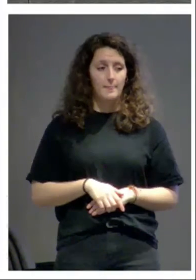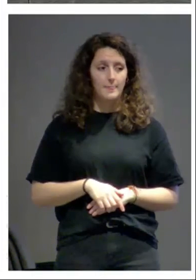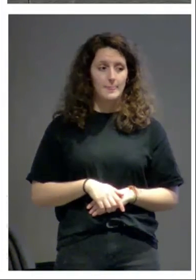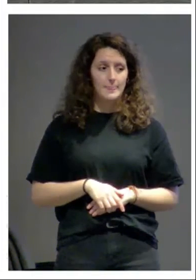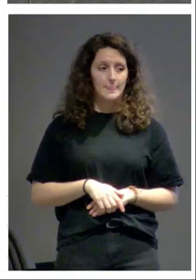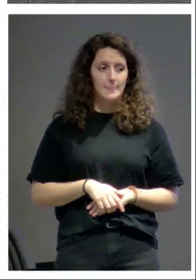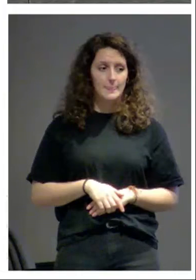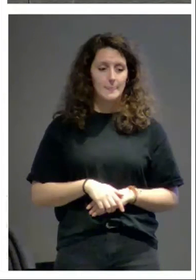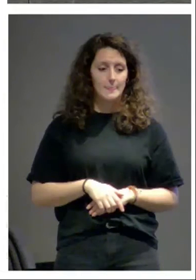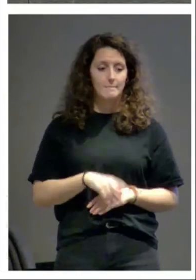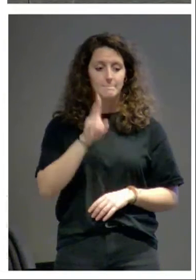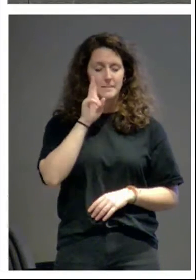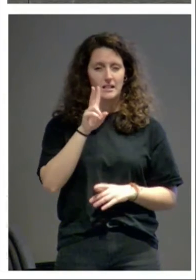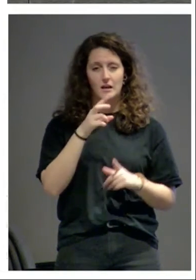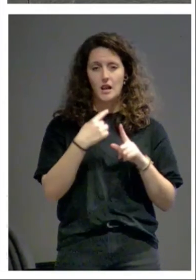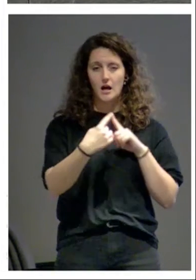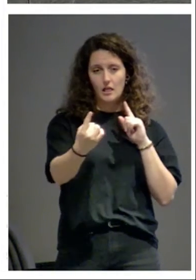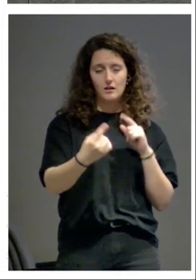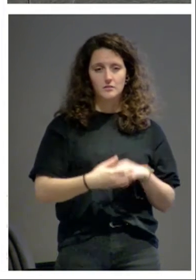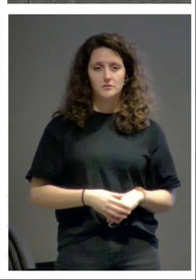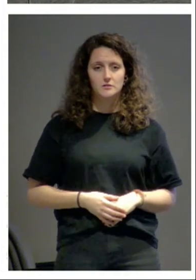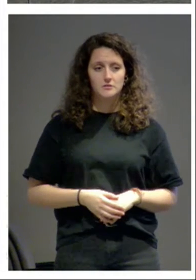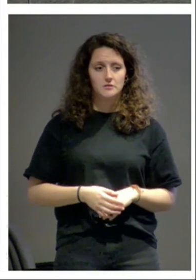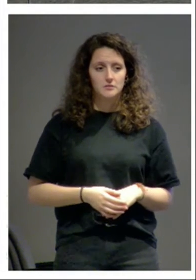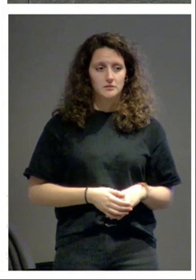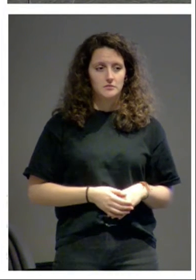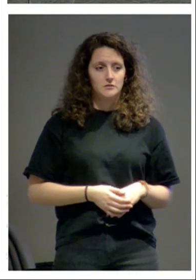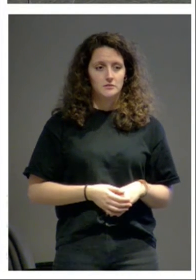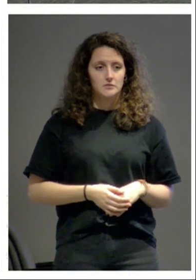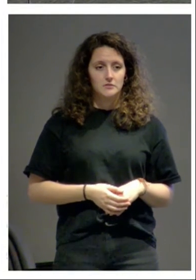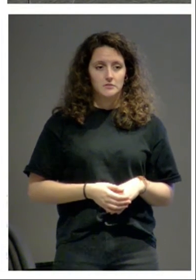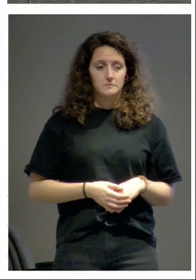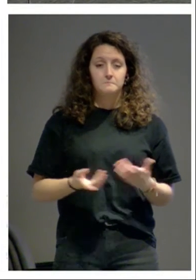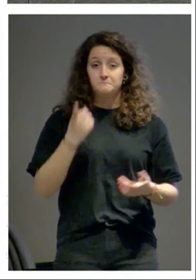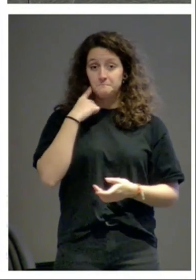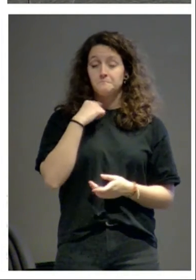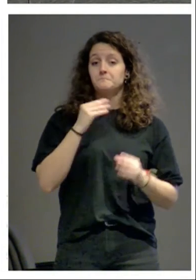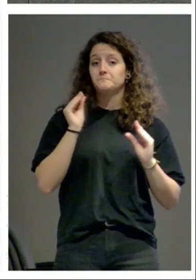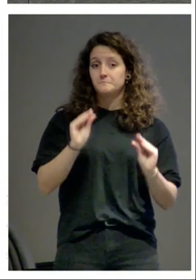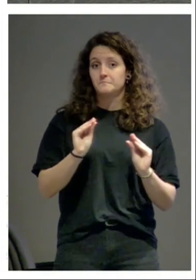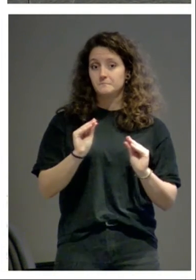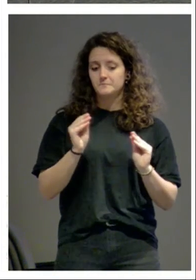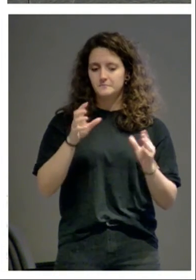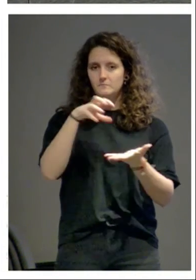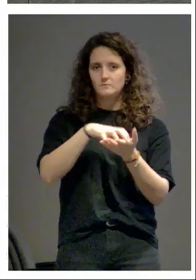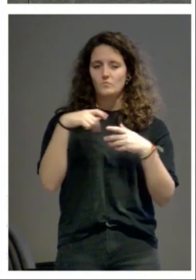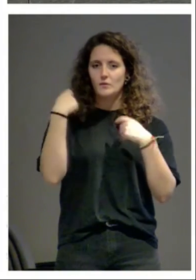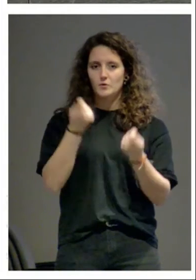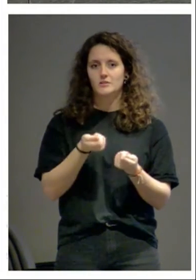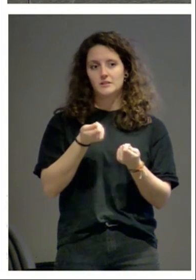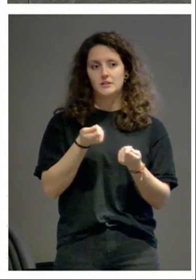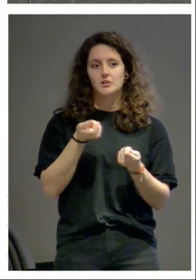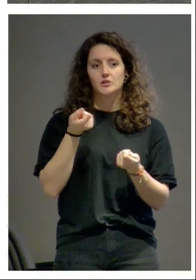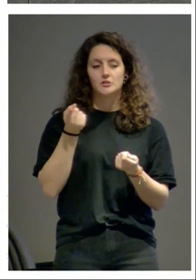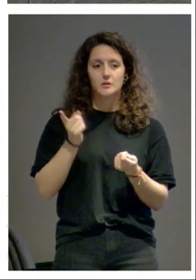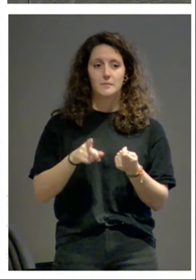mirada un poco alejada el tópico de los monasterios a la manera benedictina